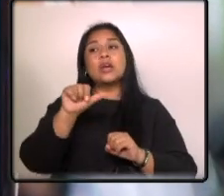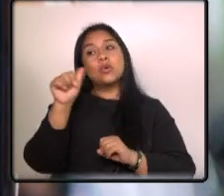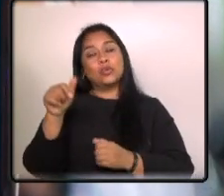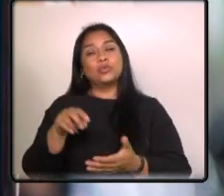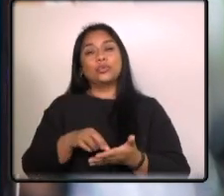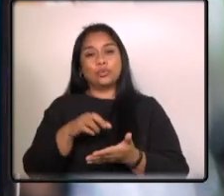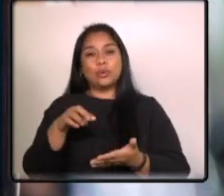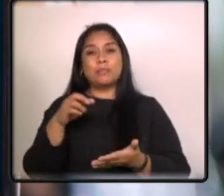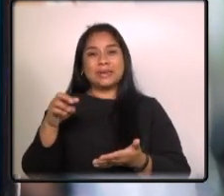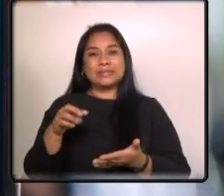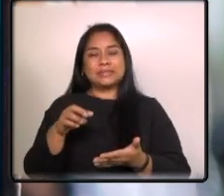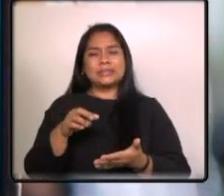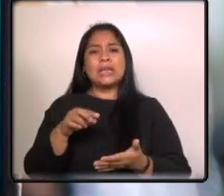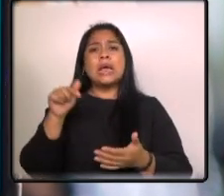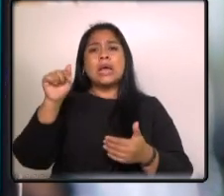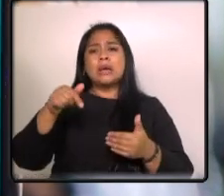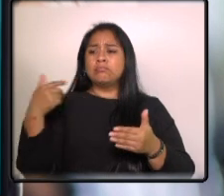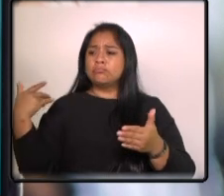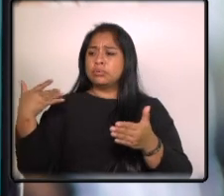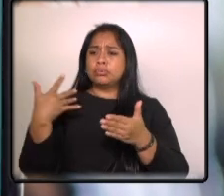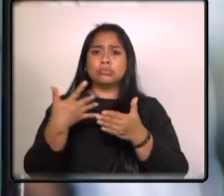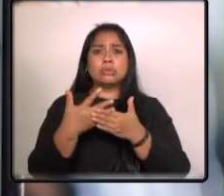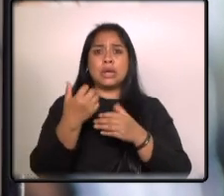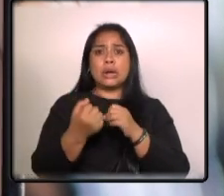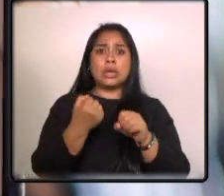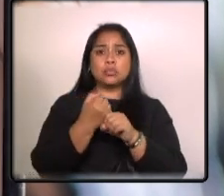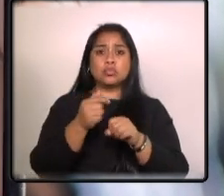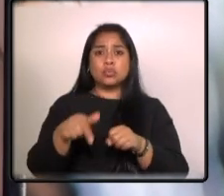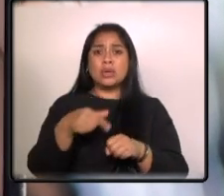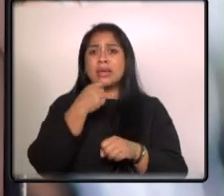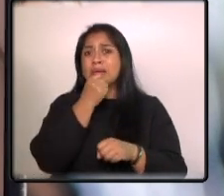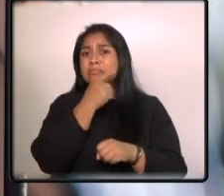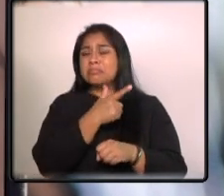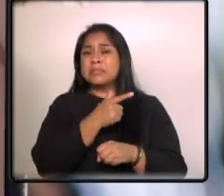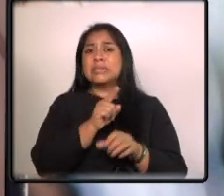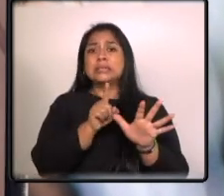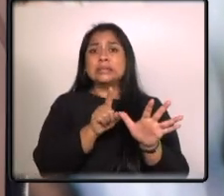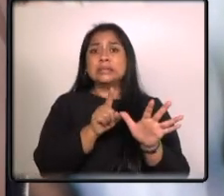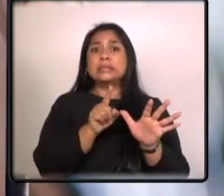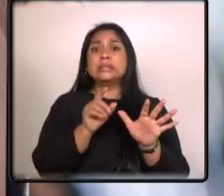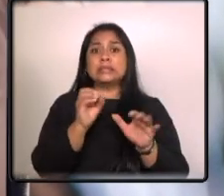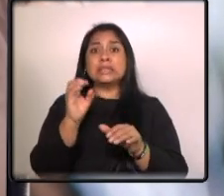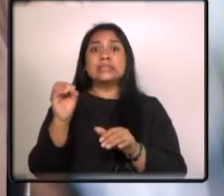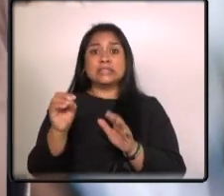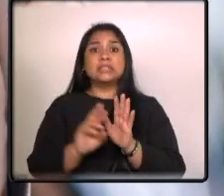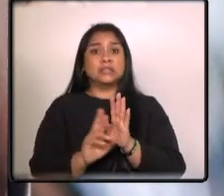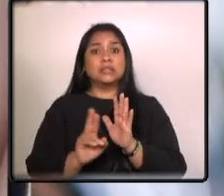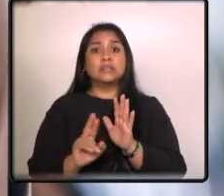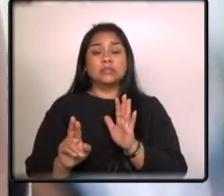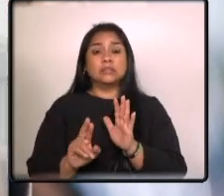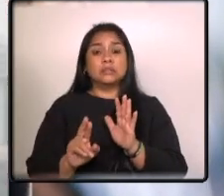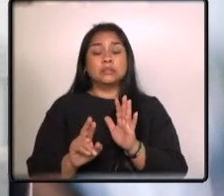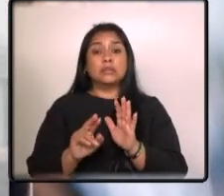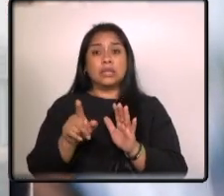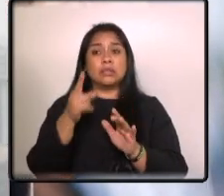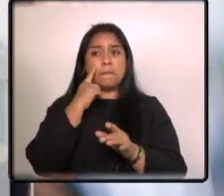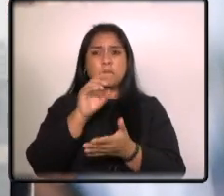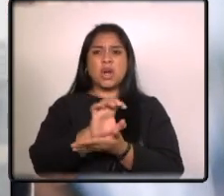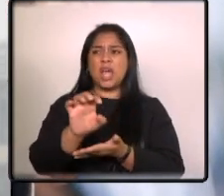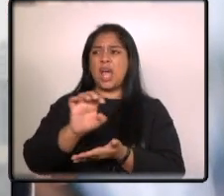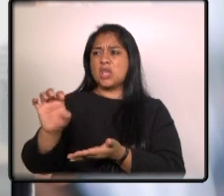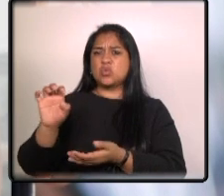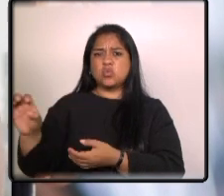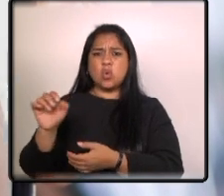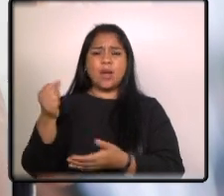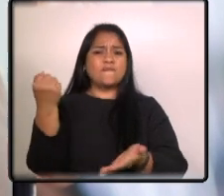extranjero solo en que va del año hemos recibido casi 600 alertas de estafa por visas de